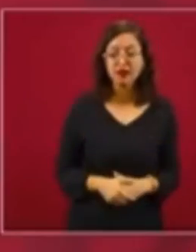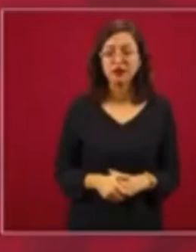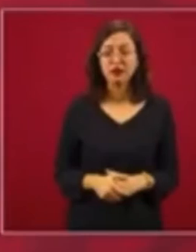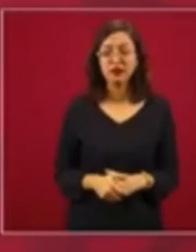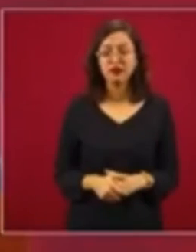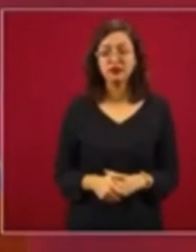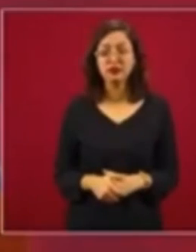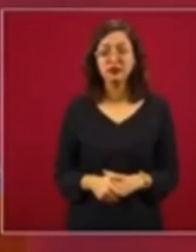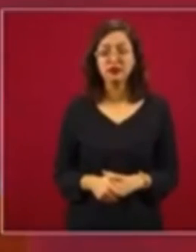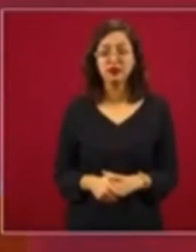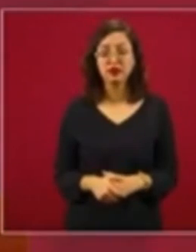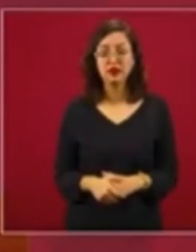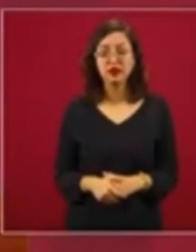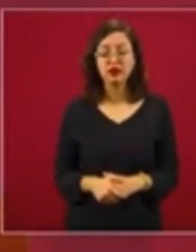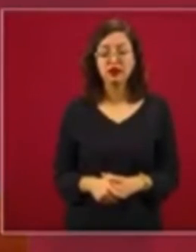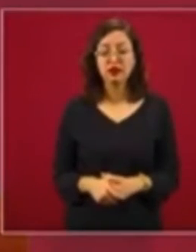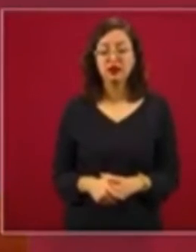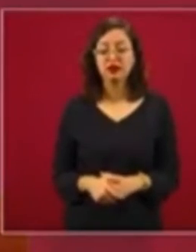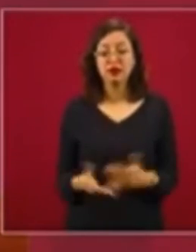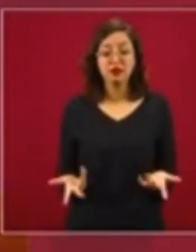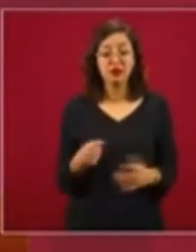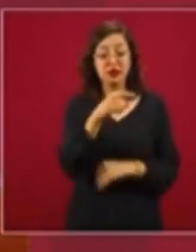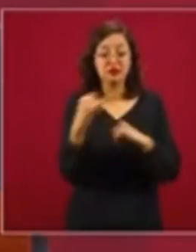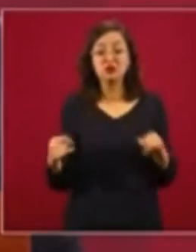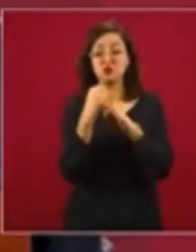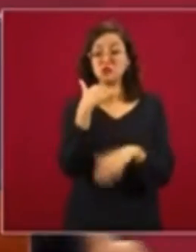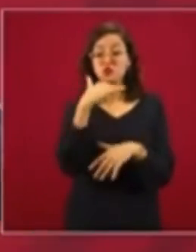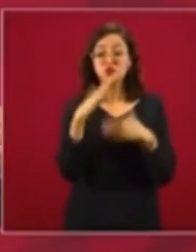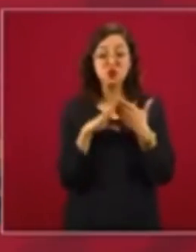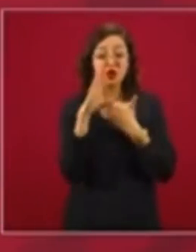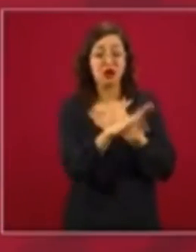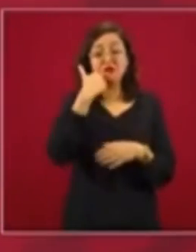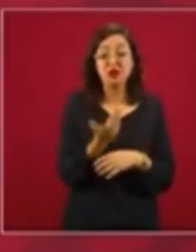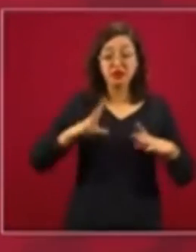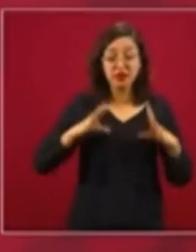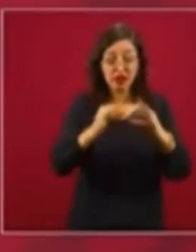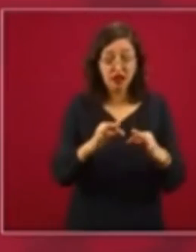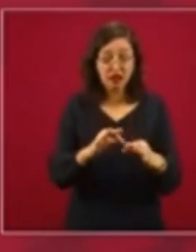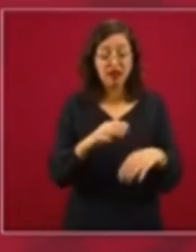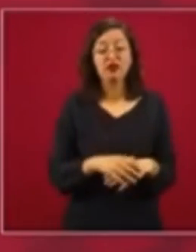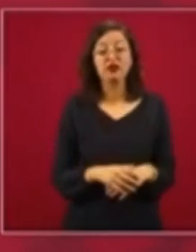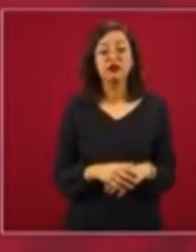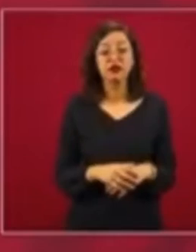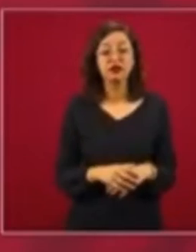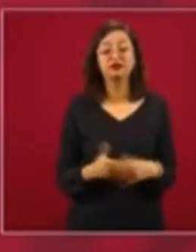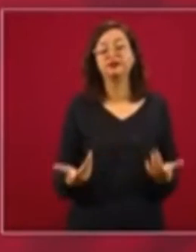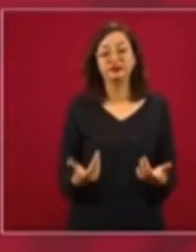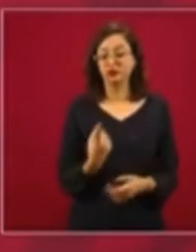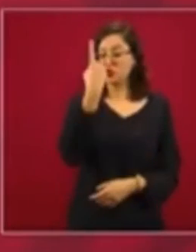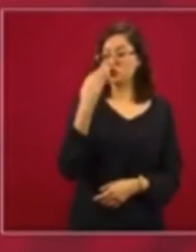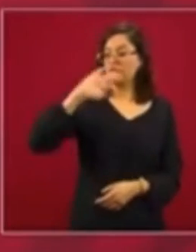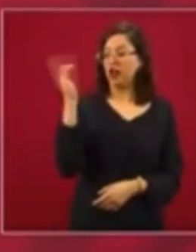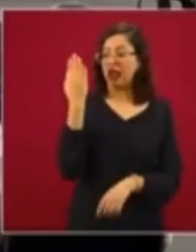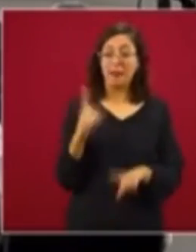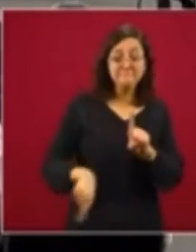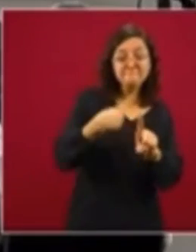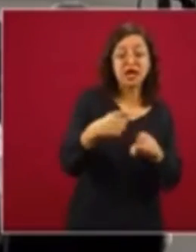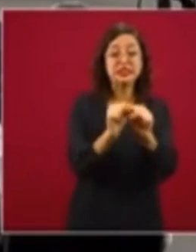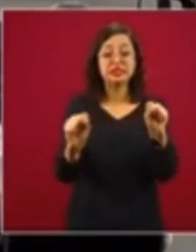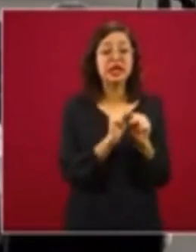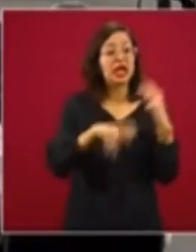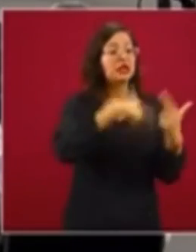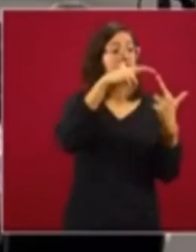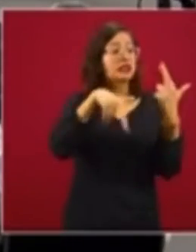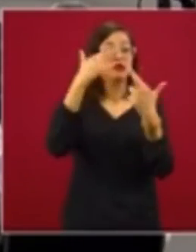Este instituto anticorrupción iba a tener salas regionales,